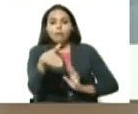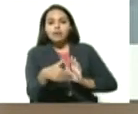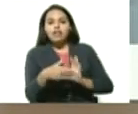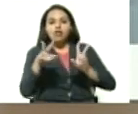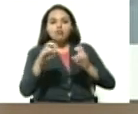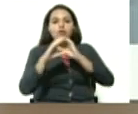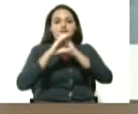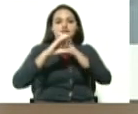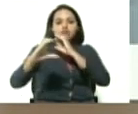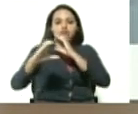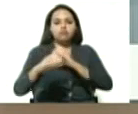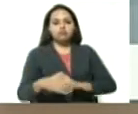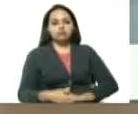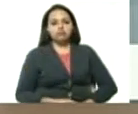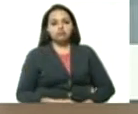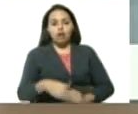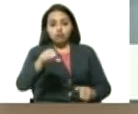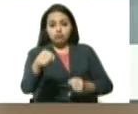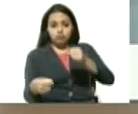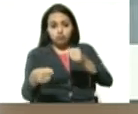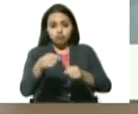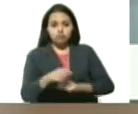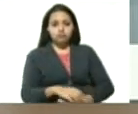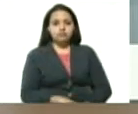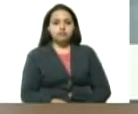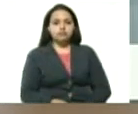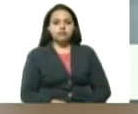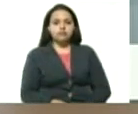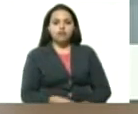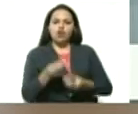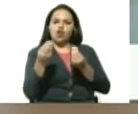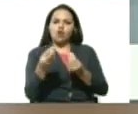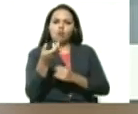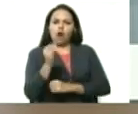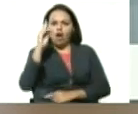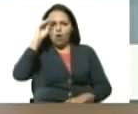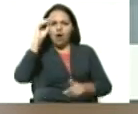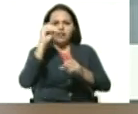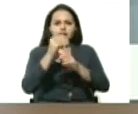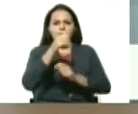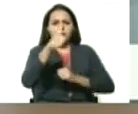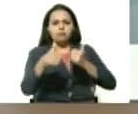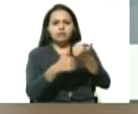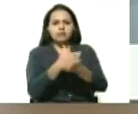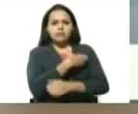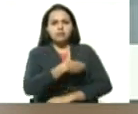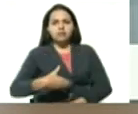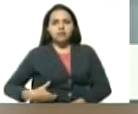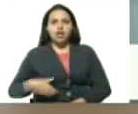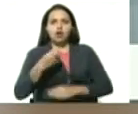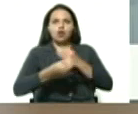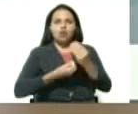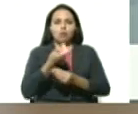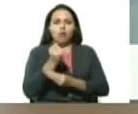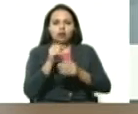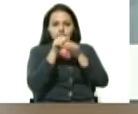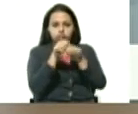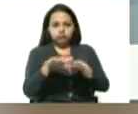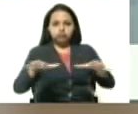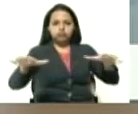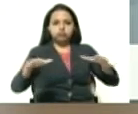unidades autobuseras, mínimo. ¿Cómo va la meta, señora vicepresidenta? ¿Cómo está la distribución?